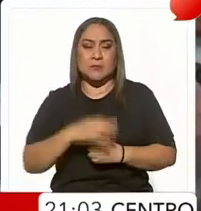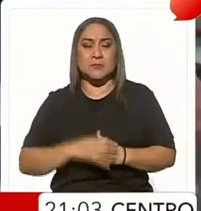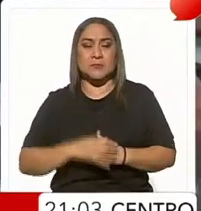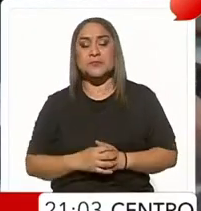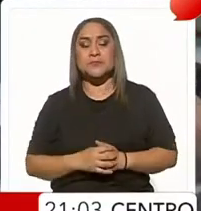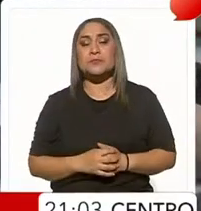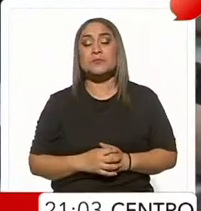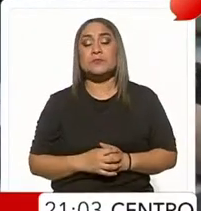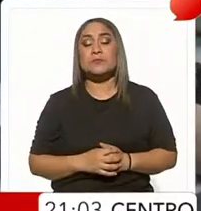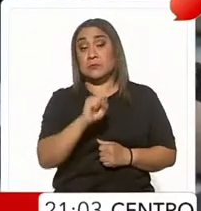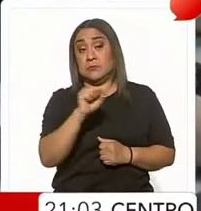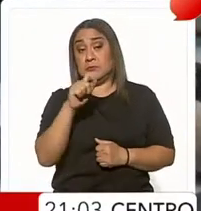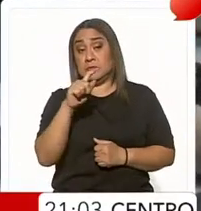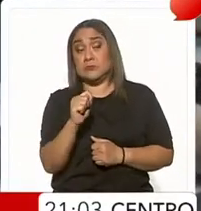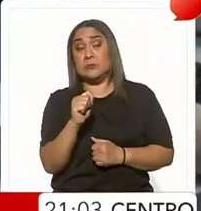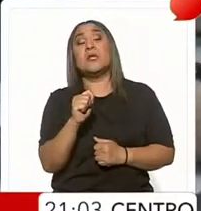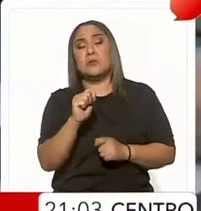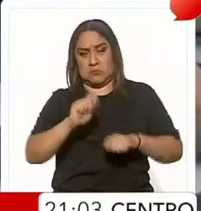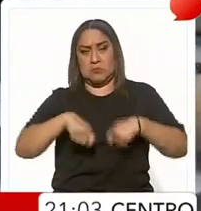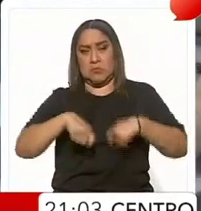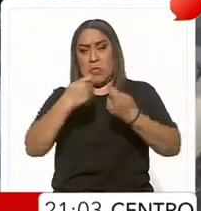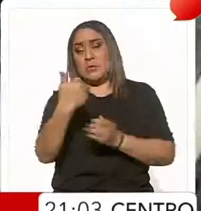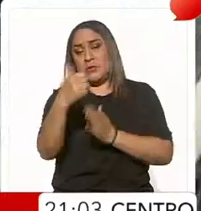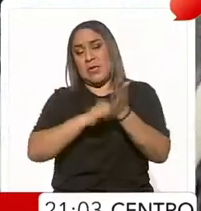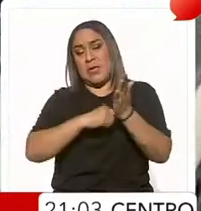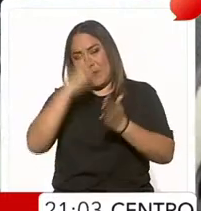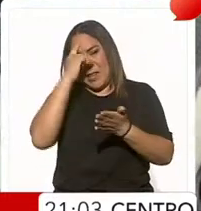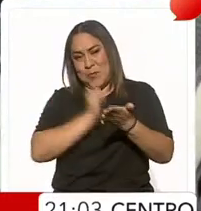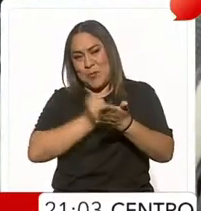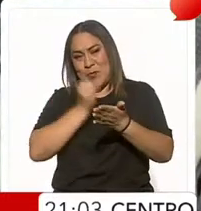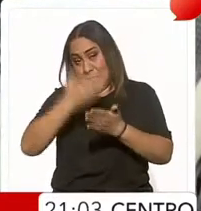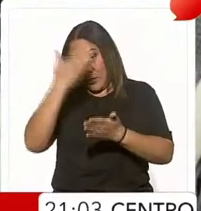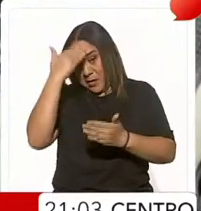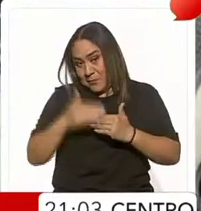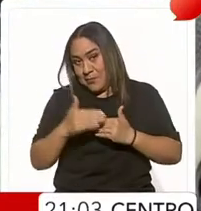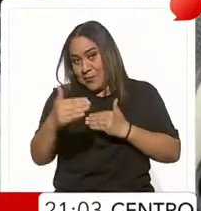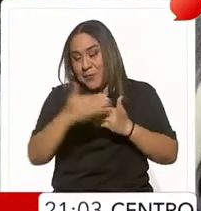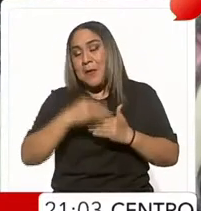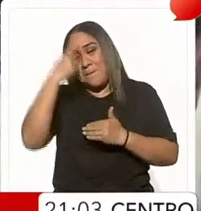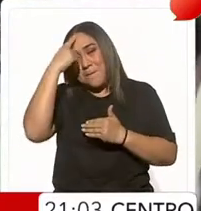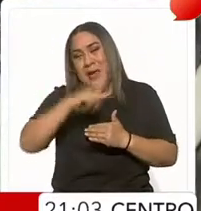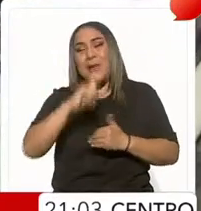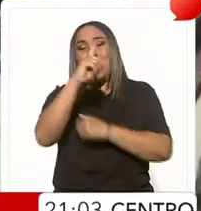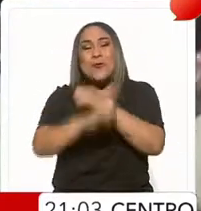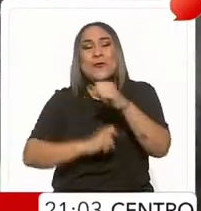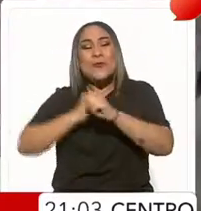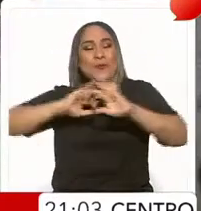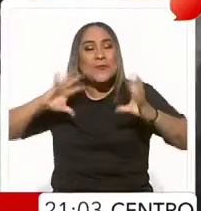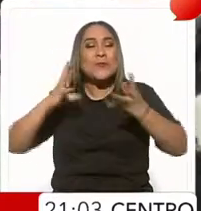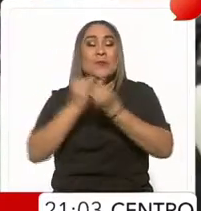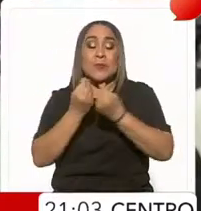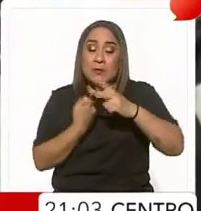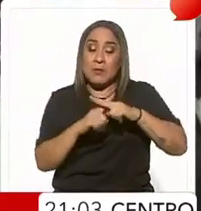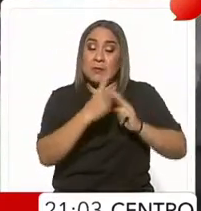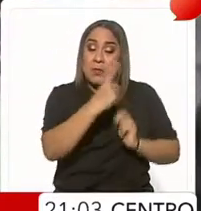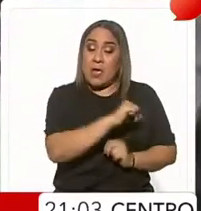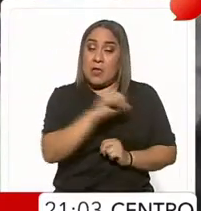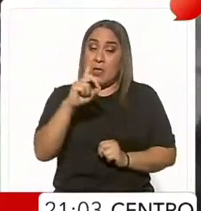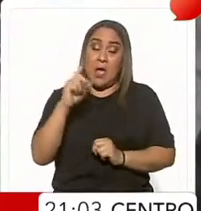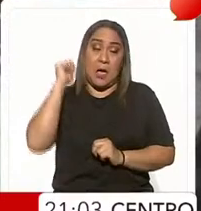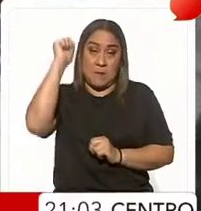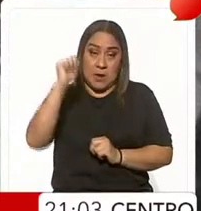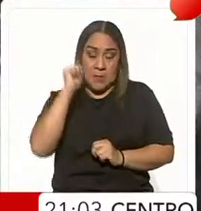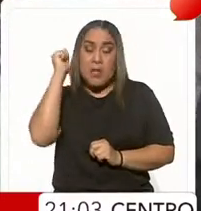El SAT dará hasta seis meses para pagar impuestos. Tras el inicio del periodo de la declaración anual, que va del primero al 30 de abril, la dependencia